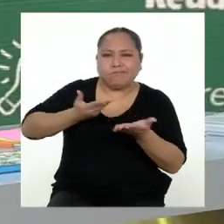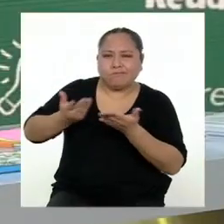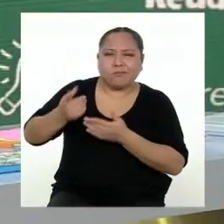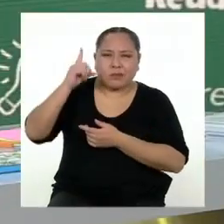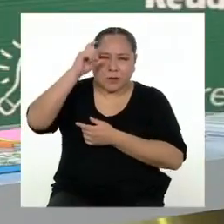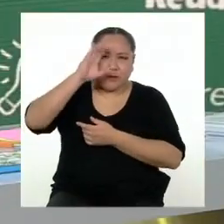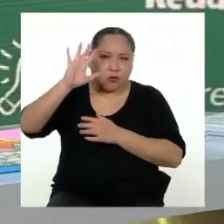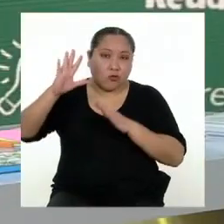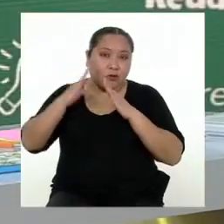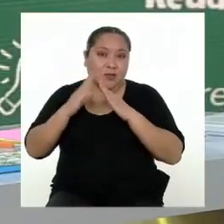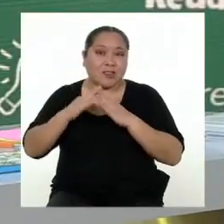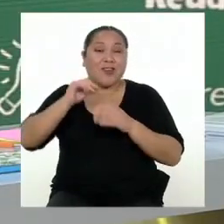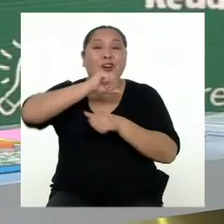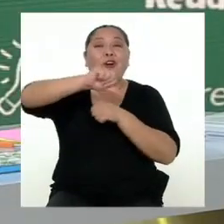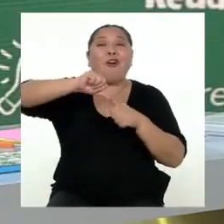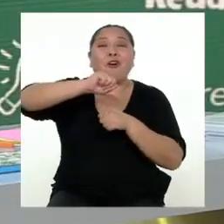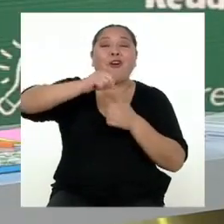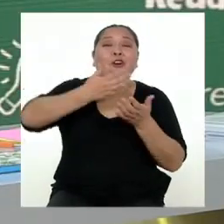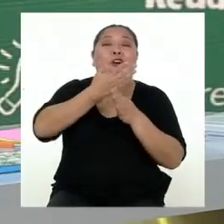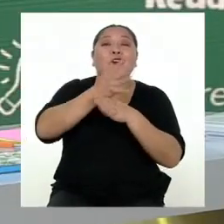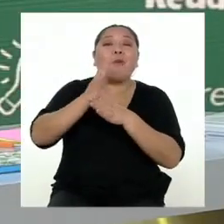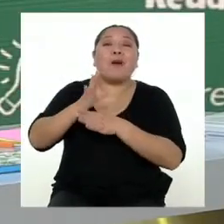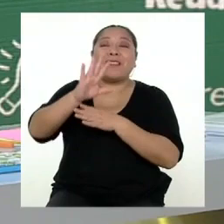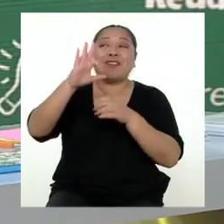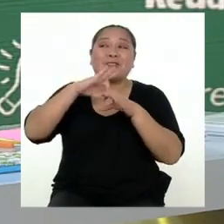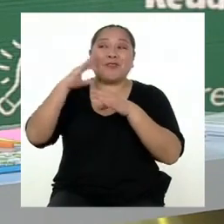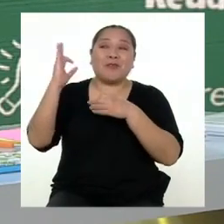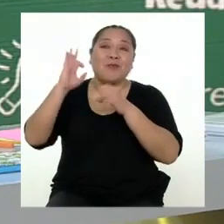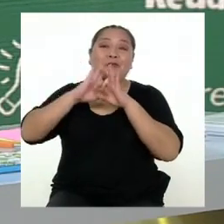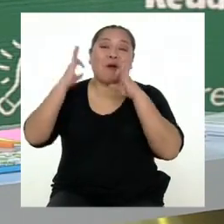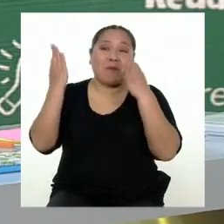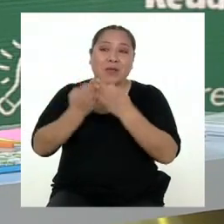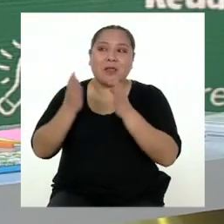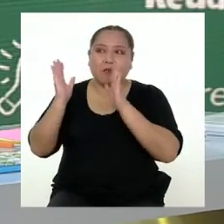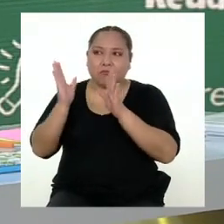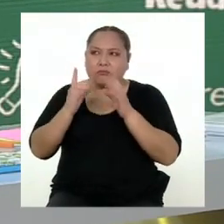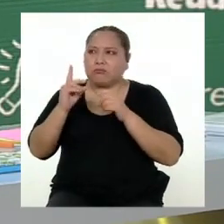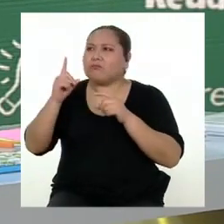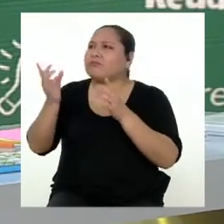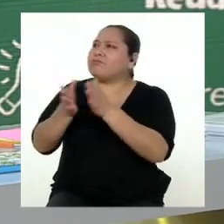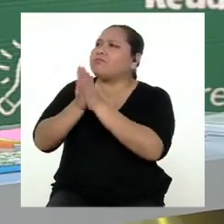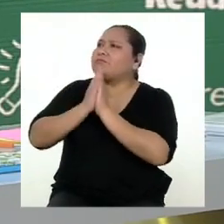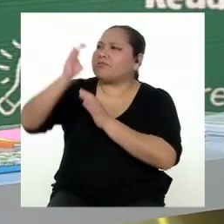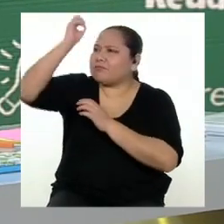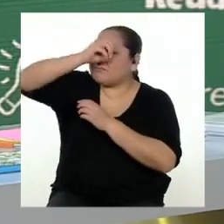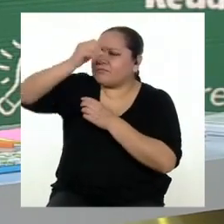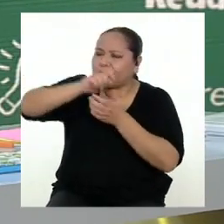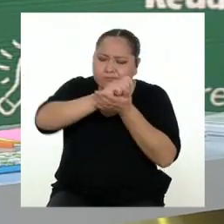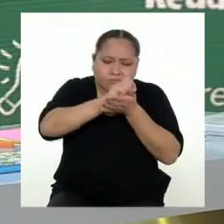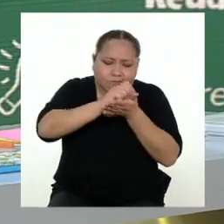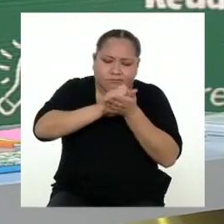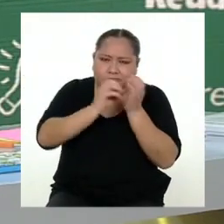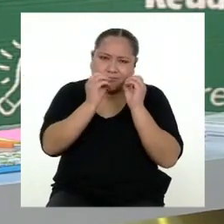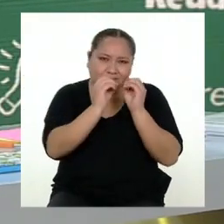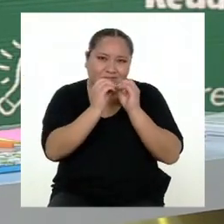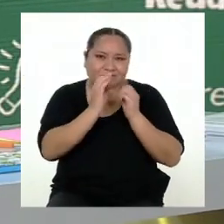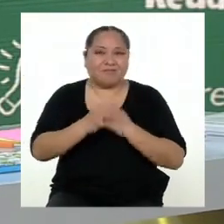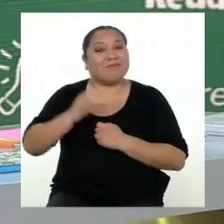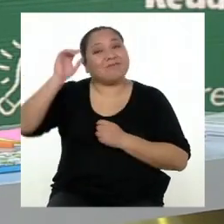Comparte tu diseño con tu familia e involúcralos en su elaboración, pidiendo su opinión y retroalimentando tu trabajo.